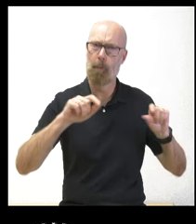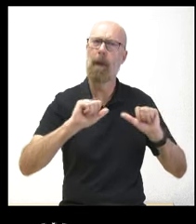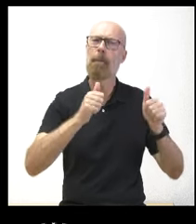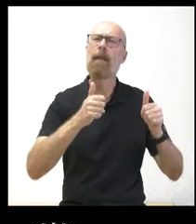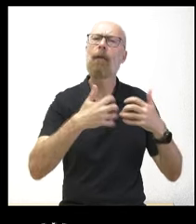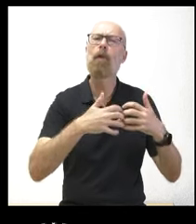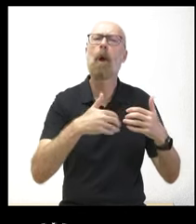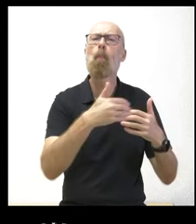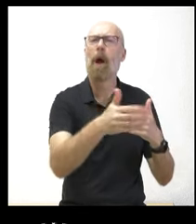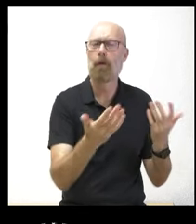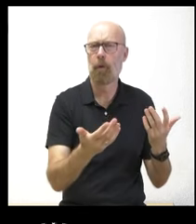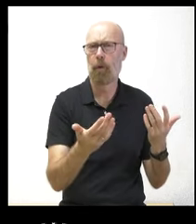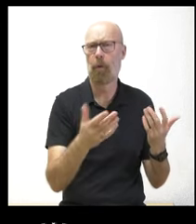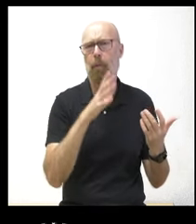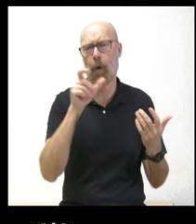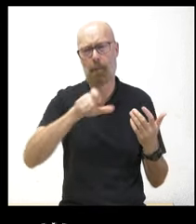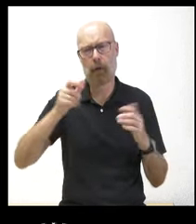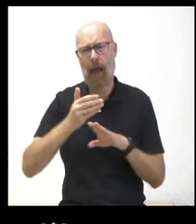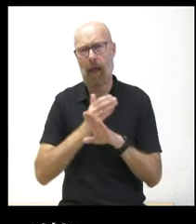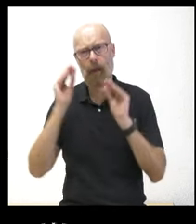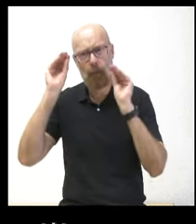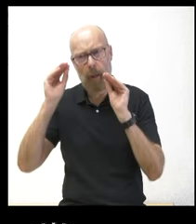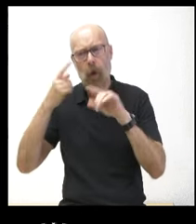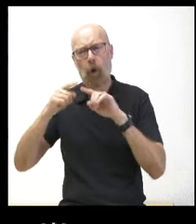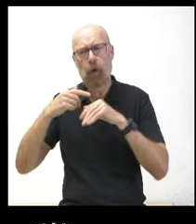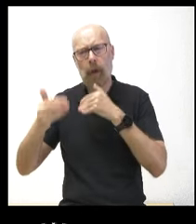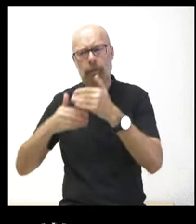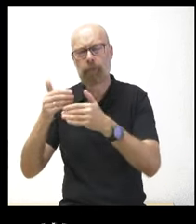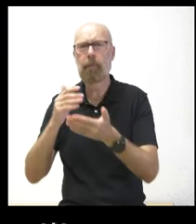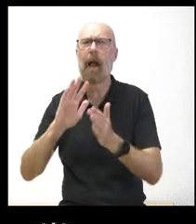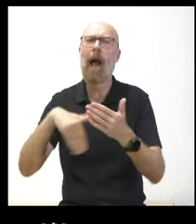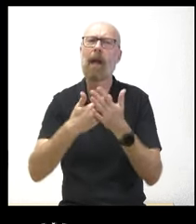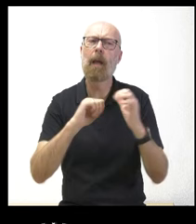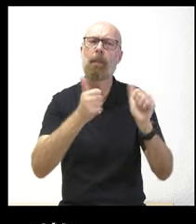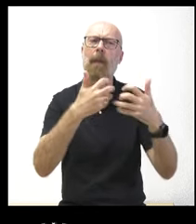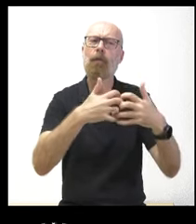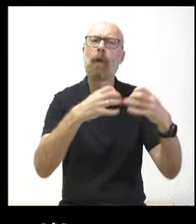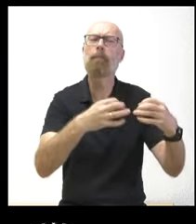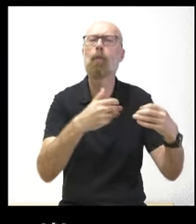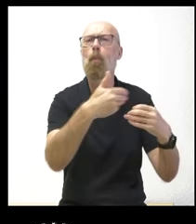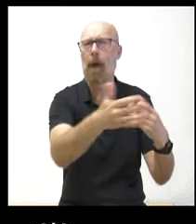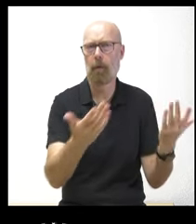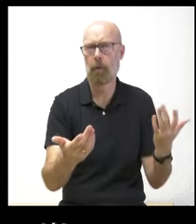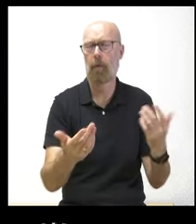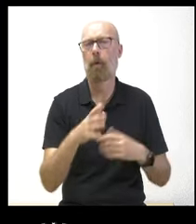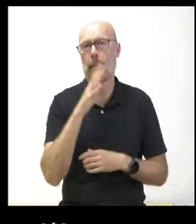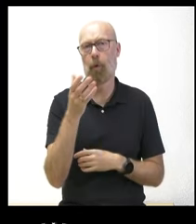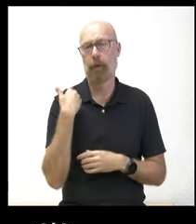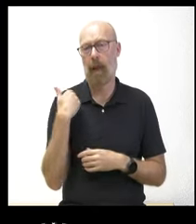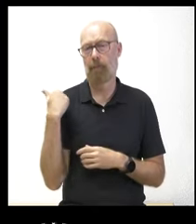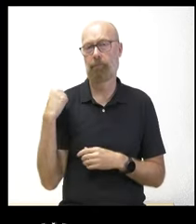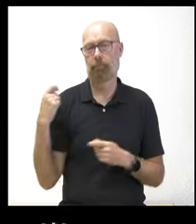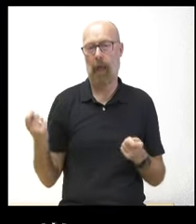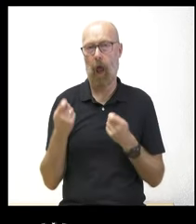con el personal formado con todos los pasos que sean necesarios para su utilización han ido anunciando los trámites desde el